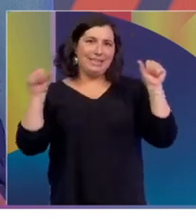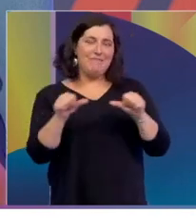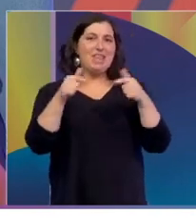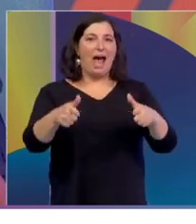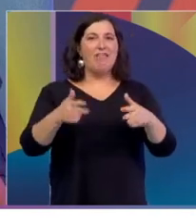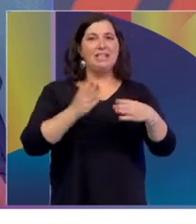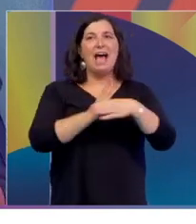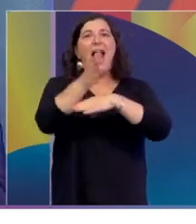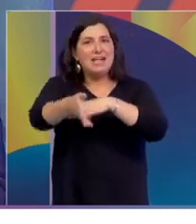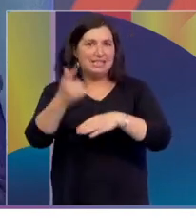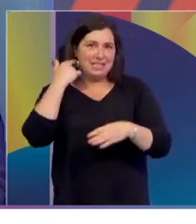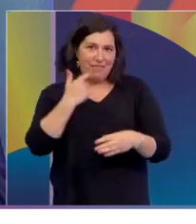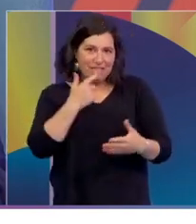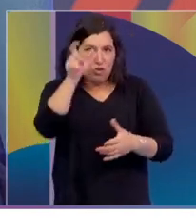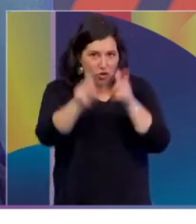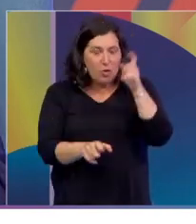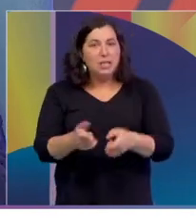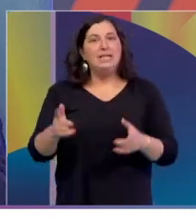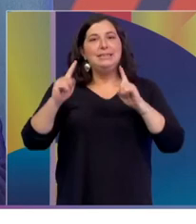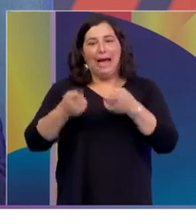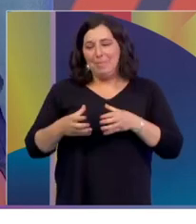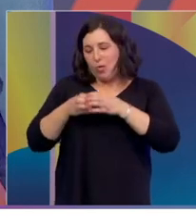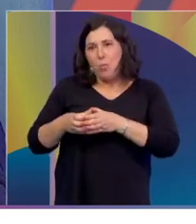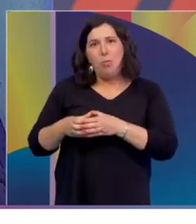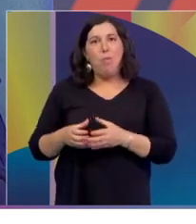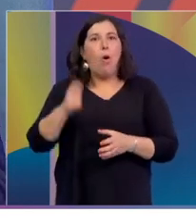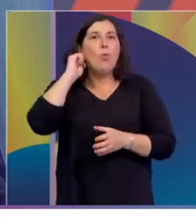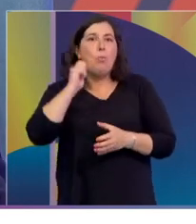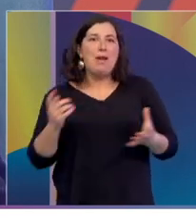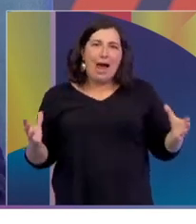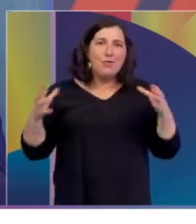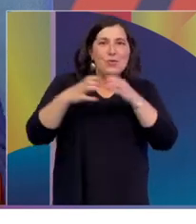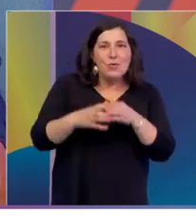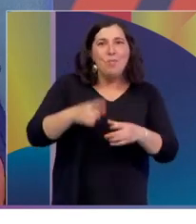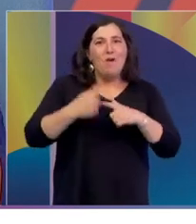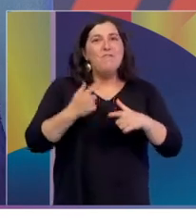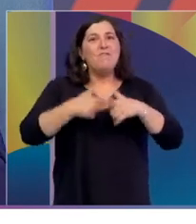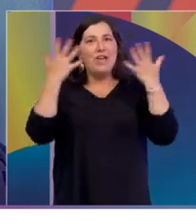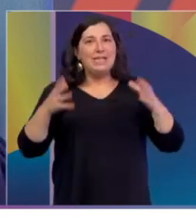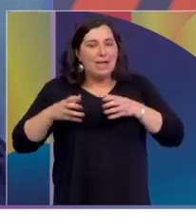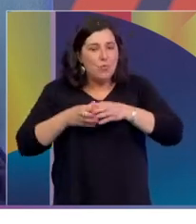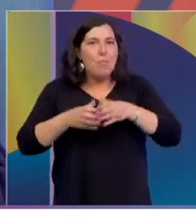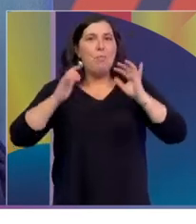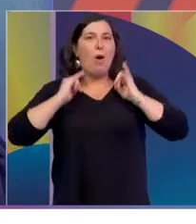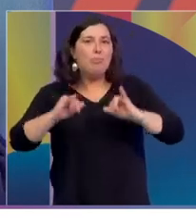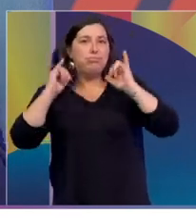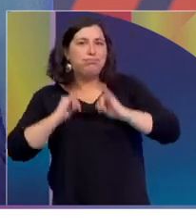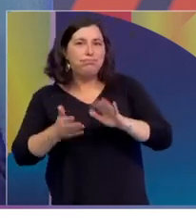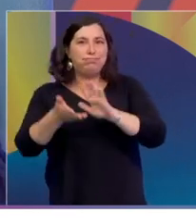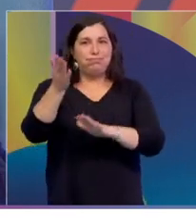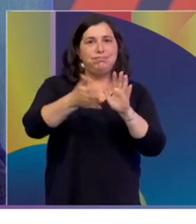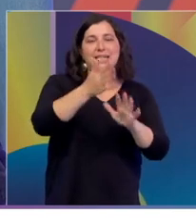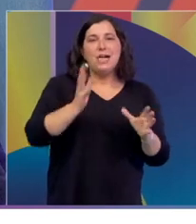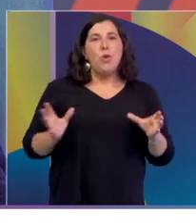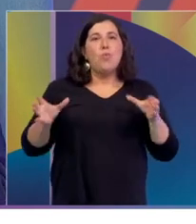sorda, nos juntamos para festejar cumpleaños, hacemos salidas. Digo, es un lugar